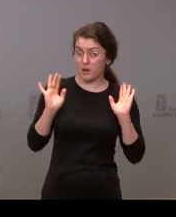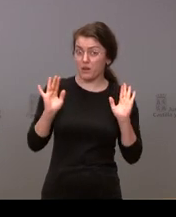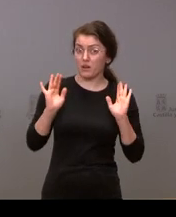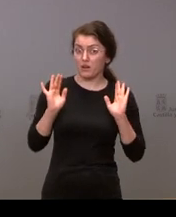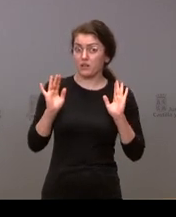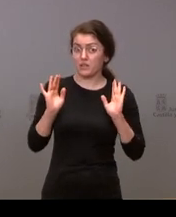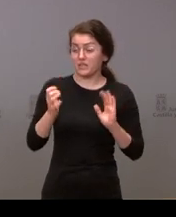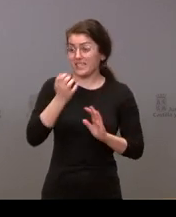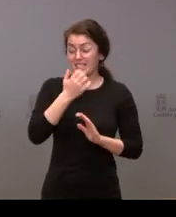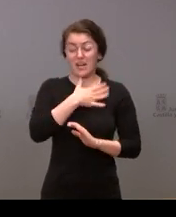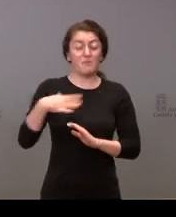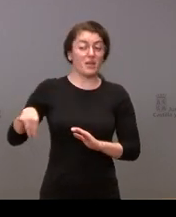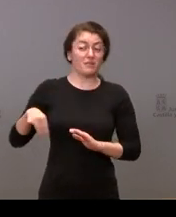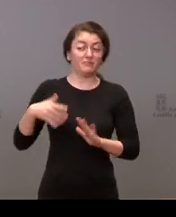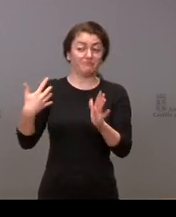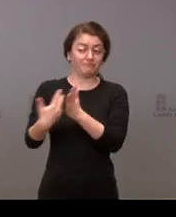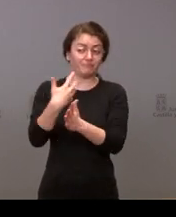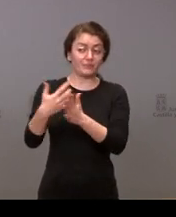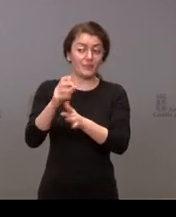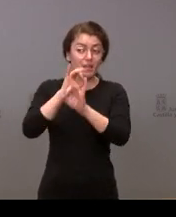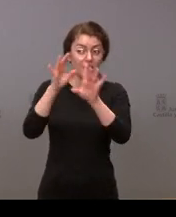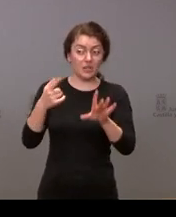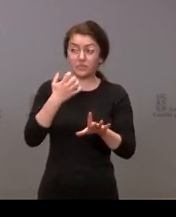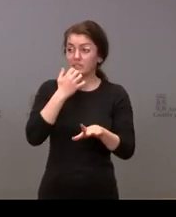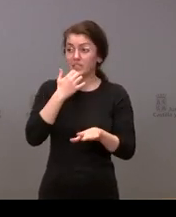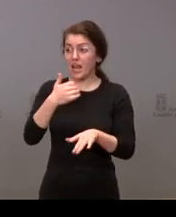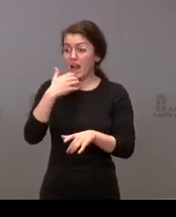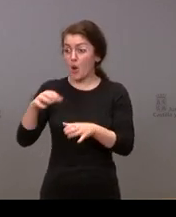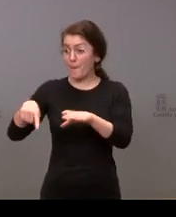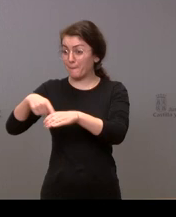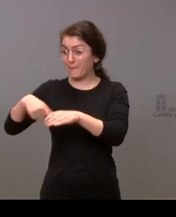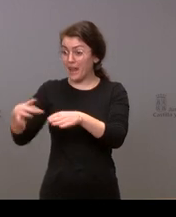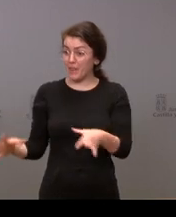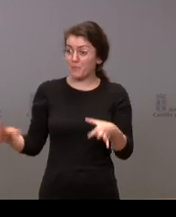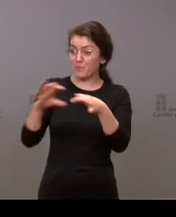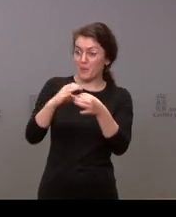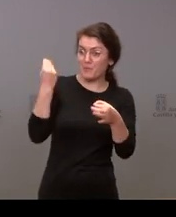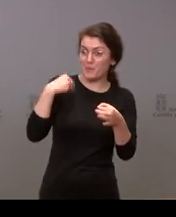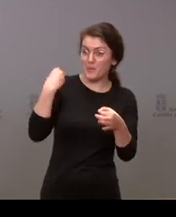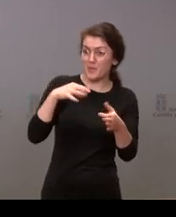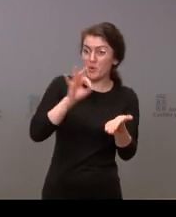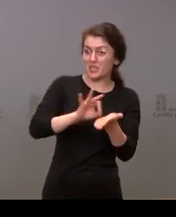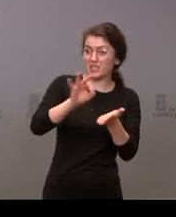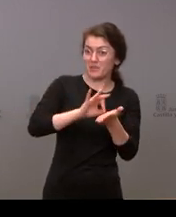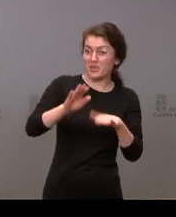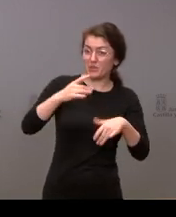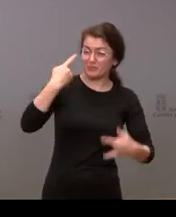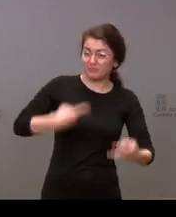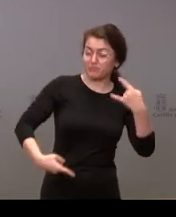si me pudiera aclarar un poco si tiene relación este tipo de plazas con la prestación del servicio de radioterapia